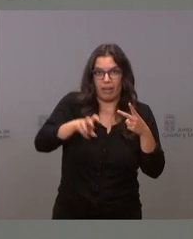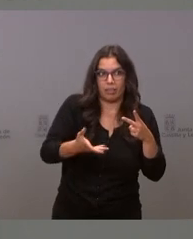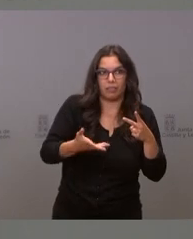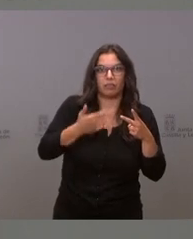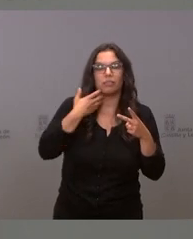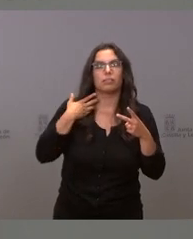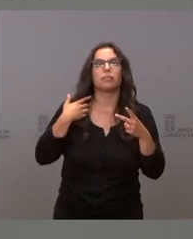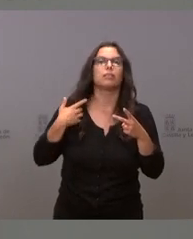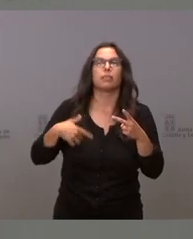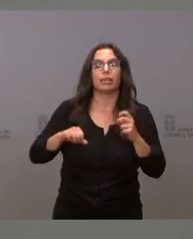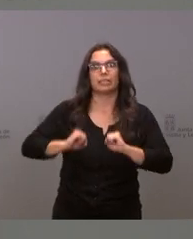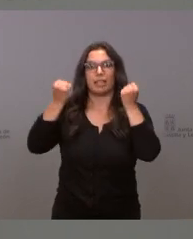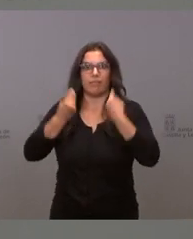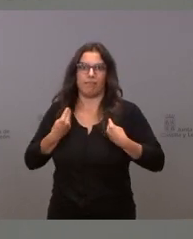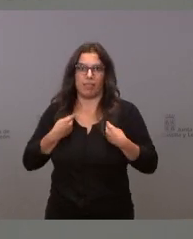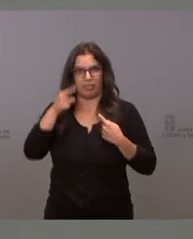y que salven vidas a nosotros